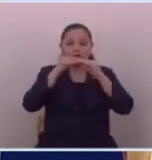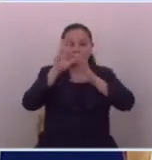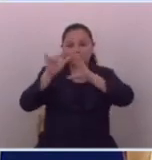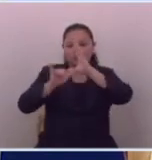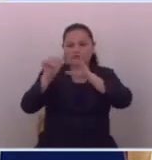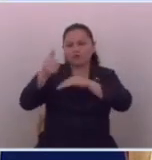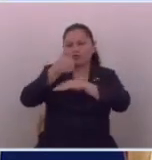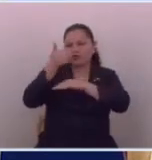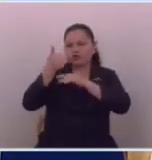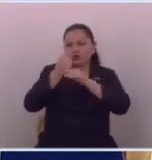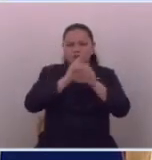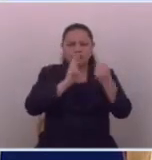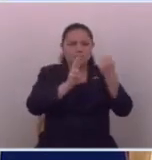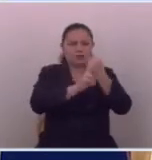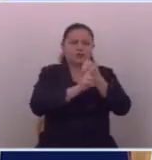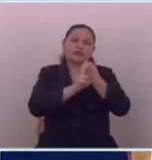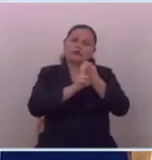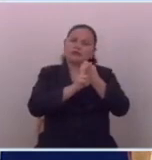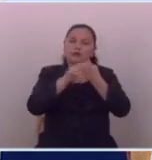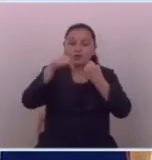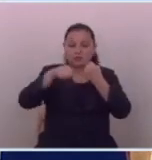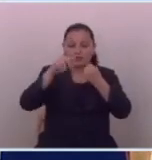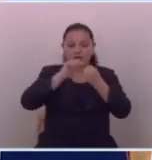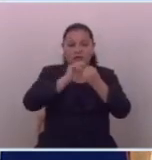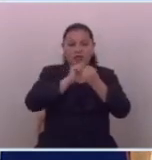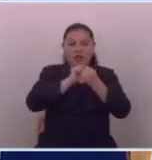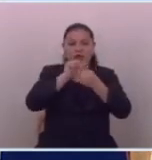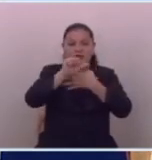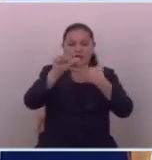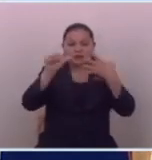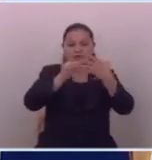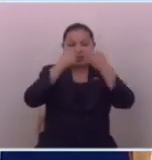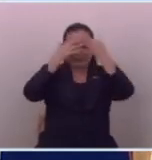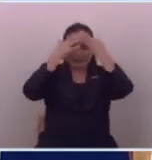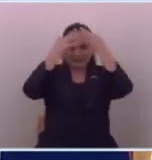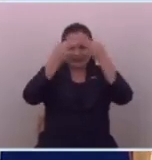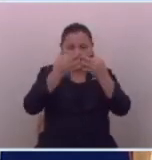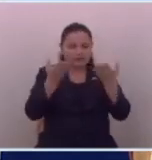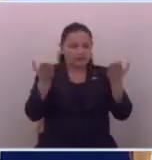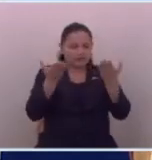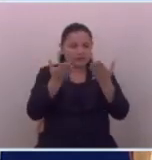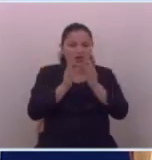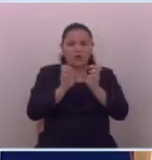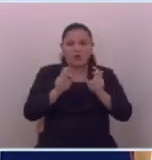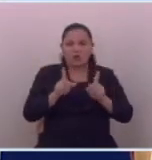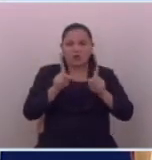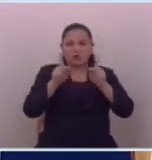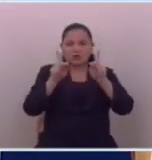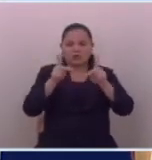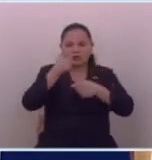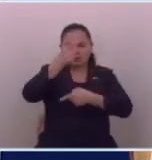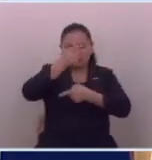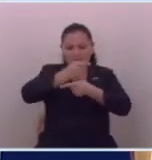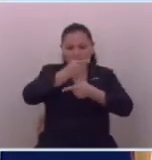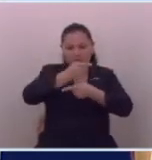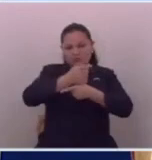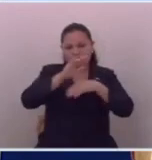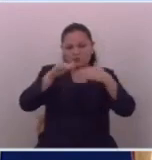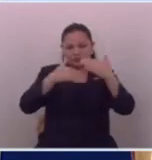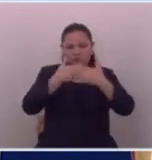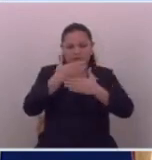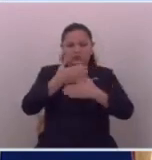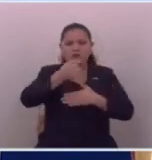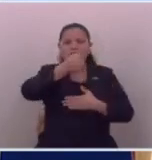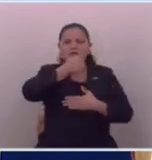otros canales, esta Asamblea tomó la decisión de generar espacios adecuados para que tanto